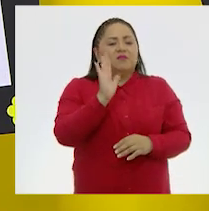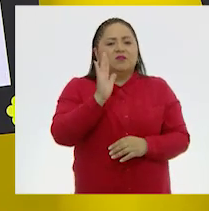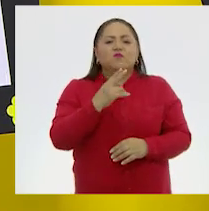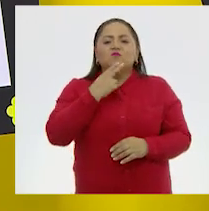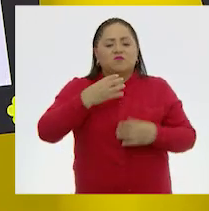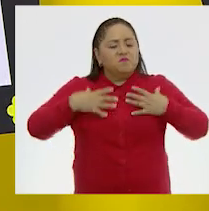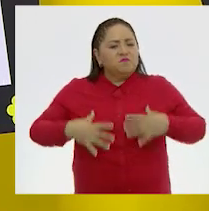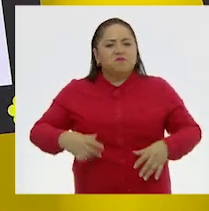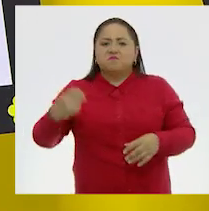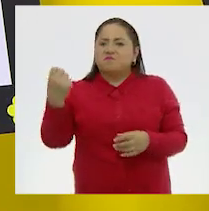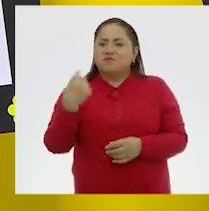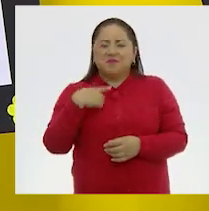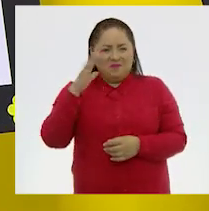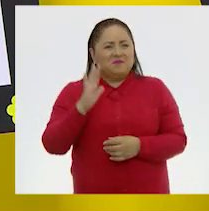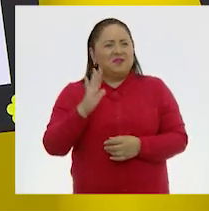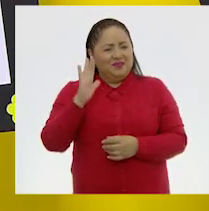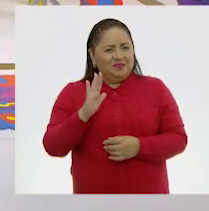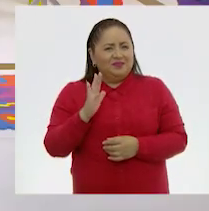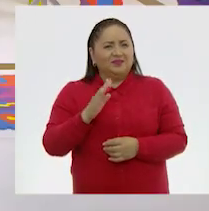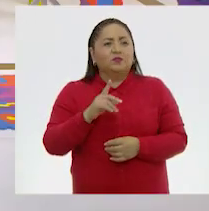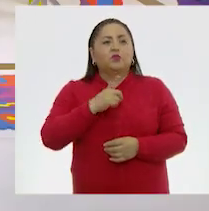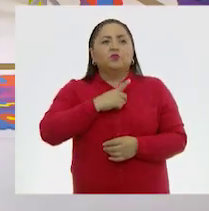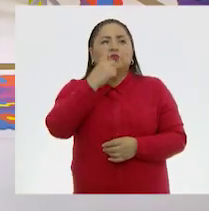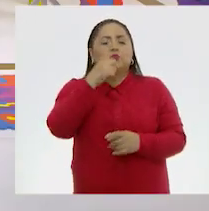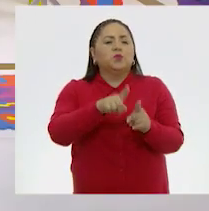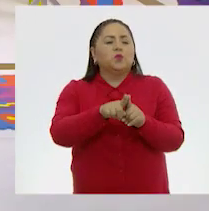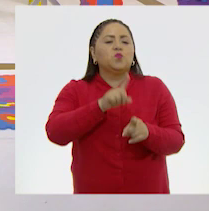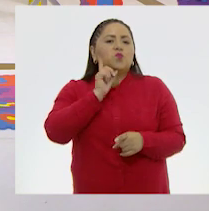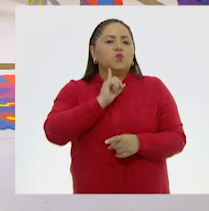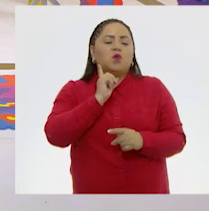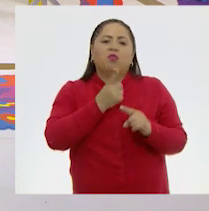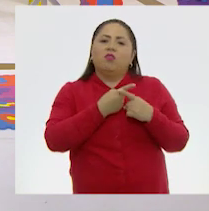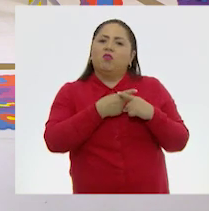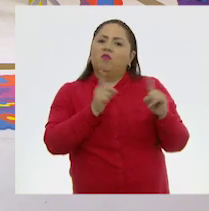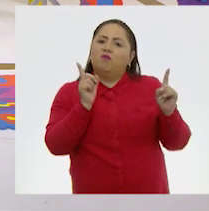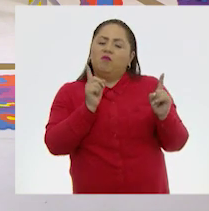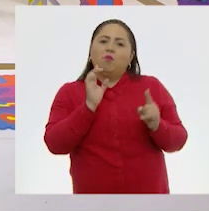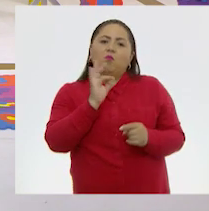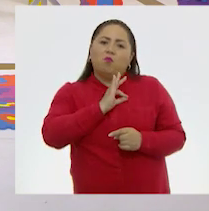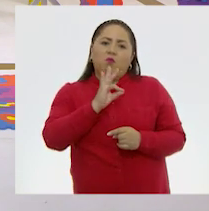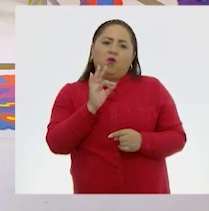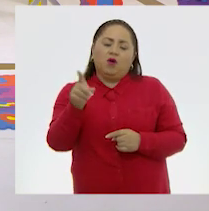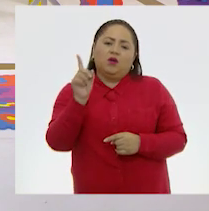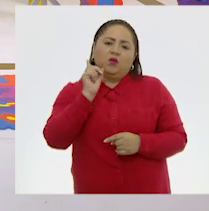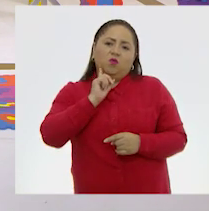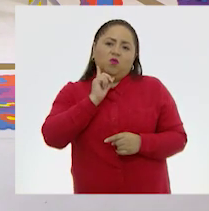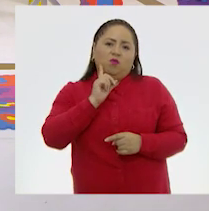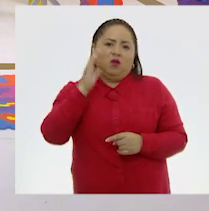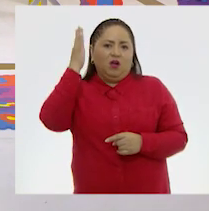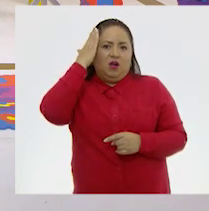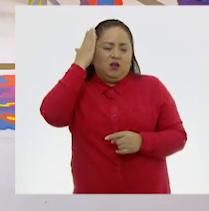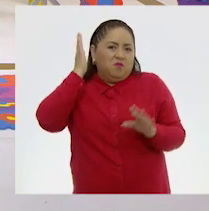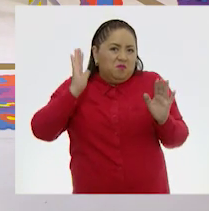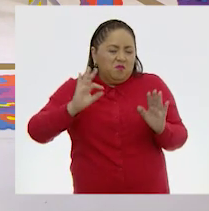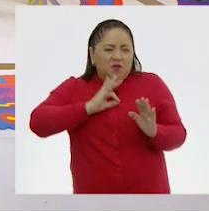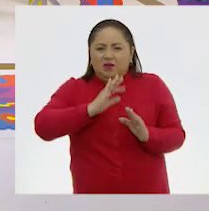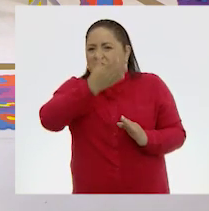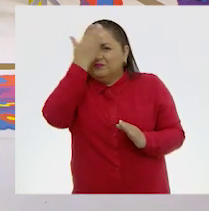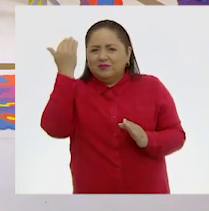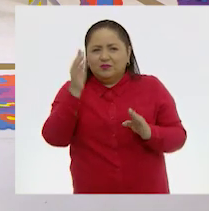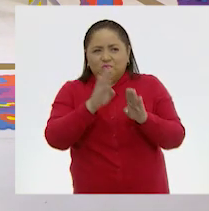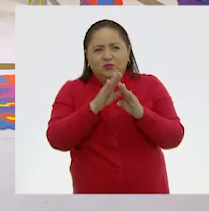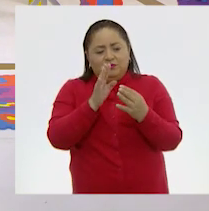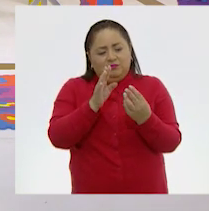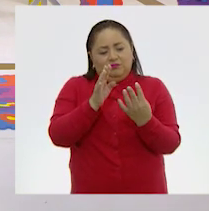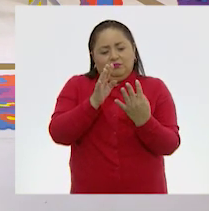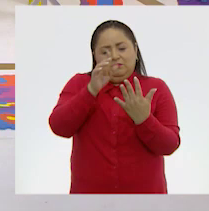un mismo uniforme. Solo a la hermana la puso diferente. A lo mejor ese día ella es la líder del equipo. Exacto. Y por eso está